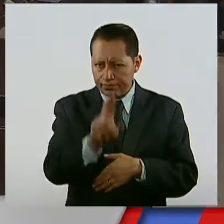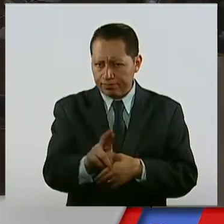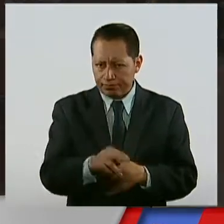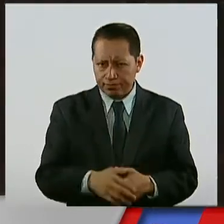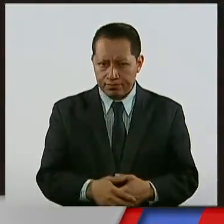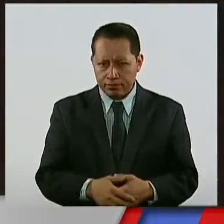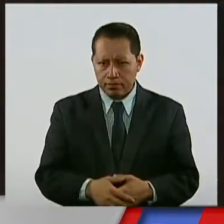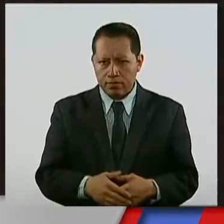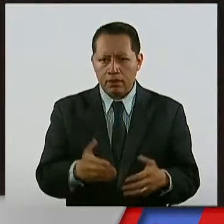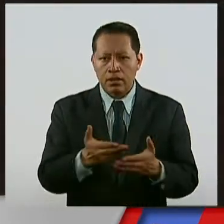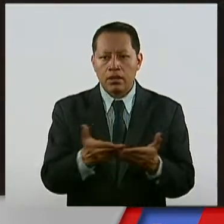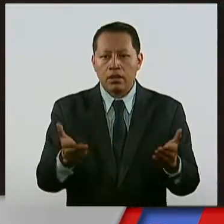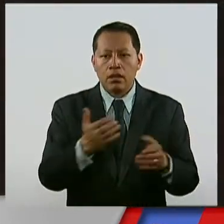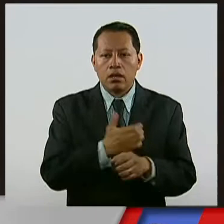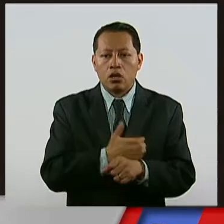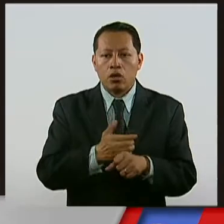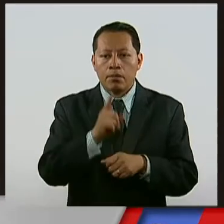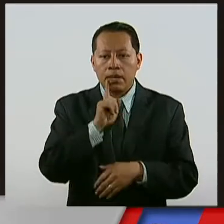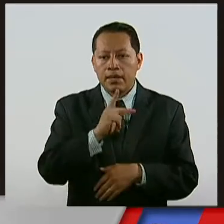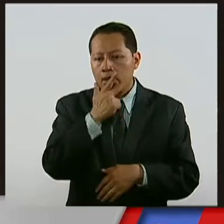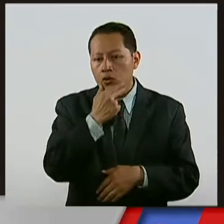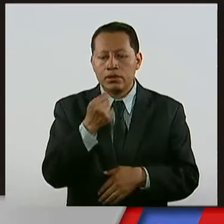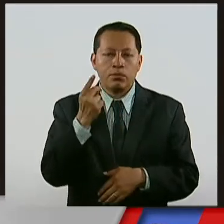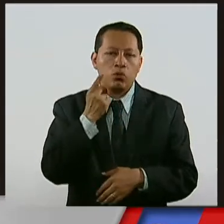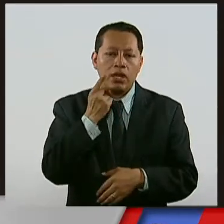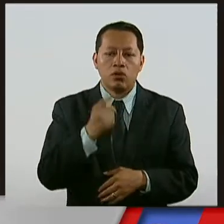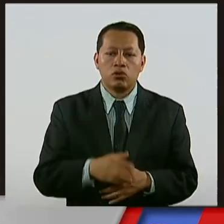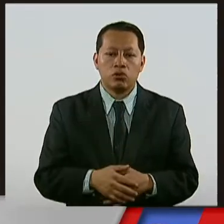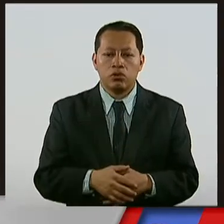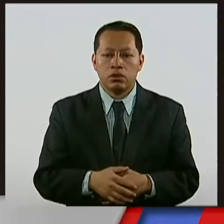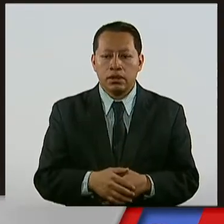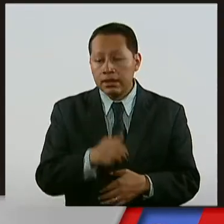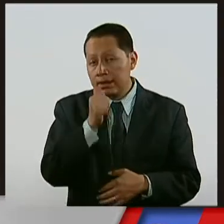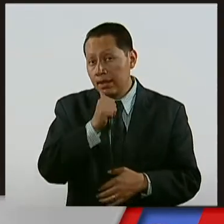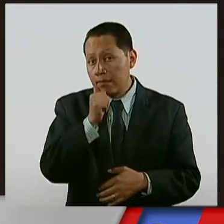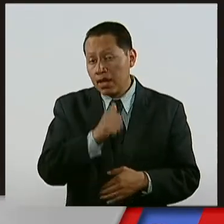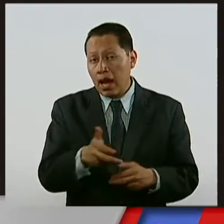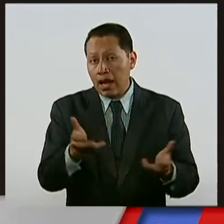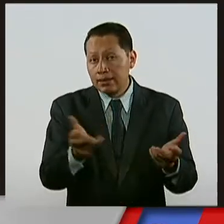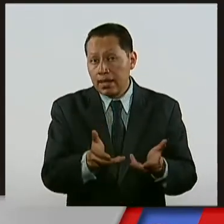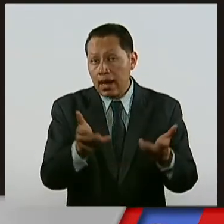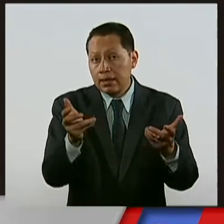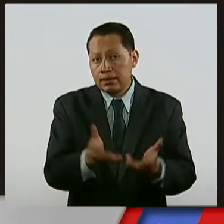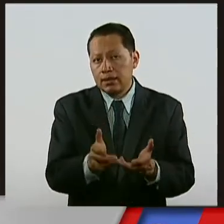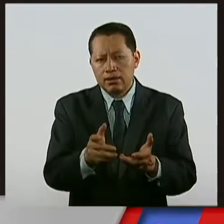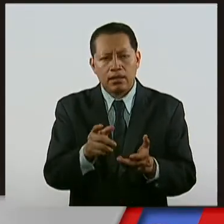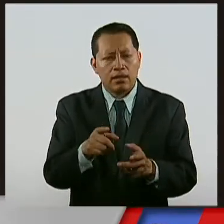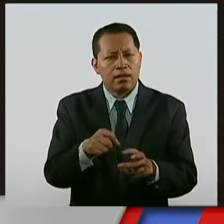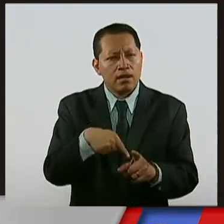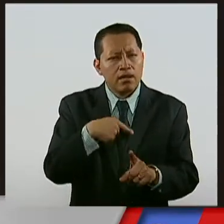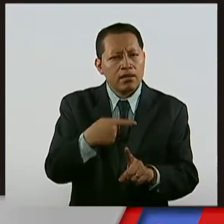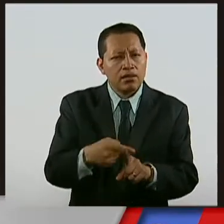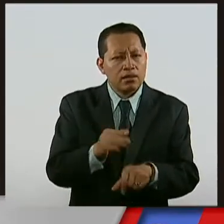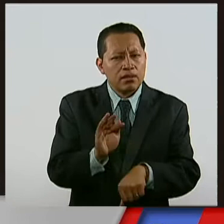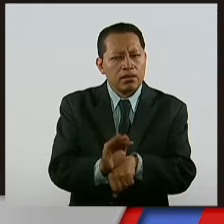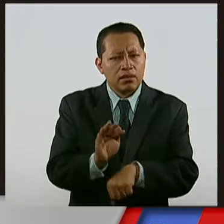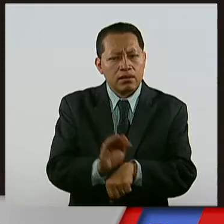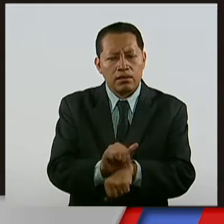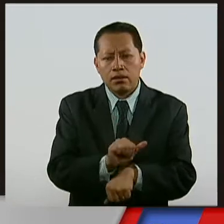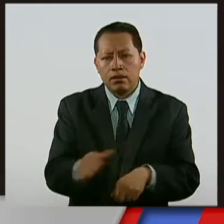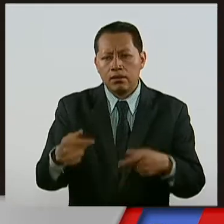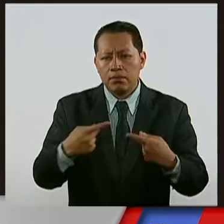Compañeras y compañeros diputados, toda acción que realicemos en favor de las personas con